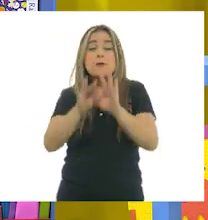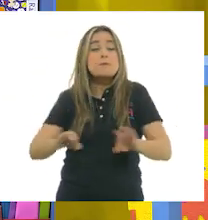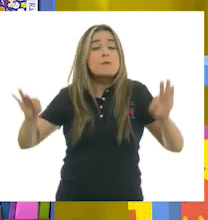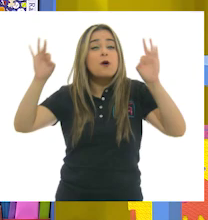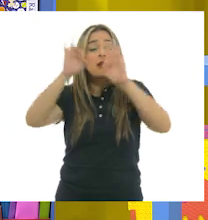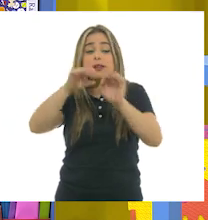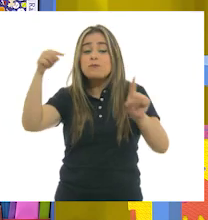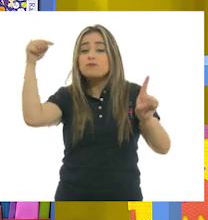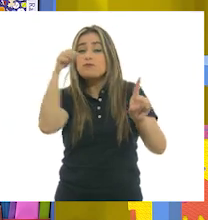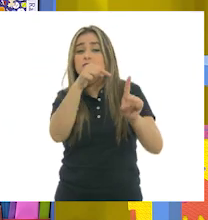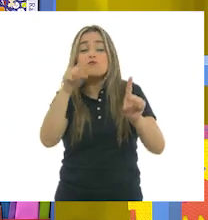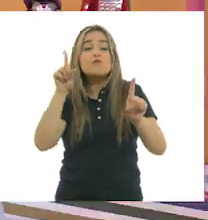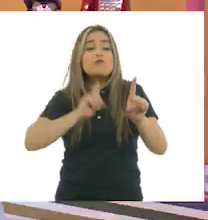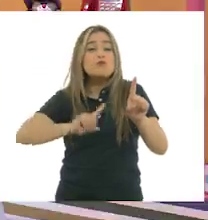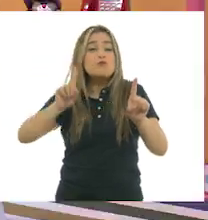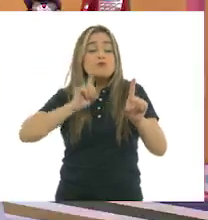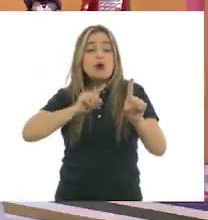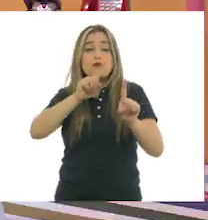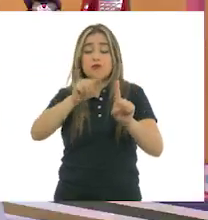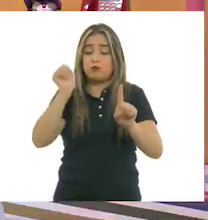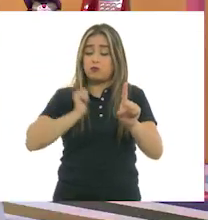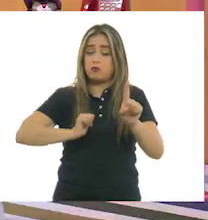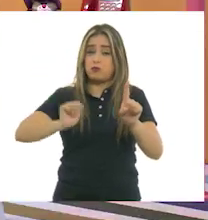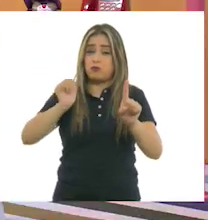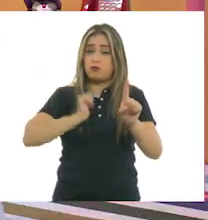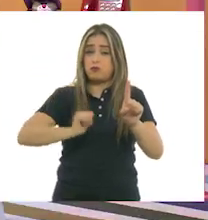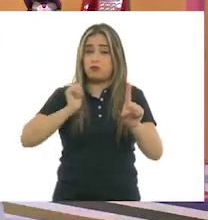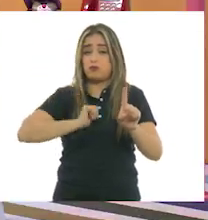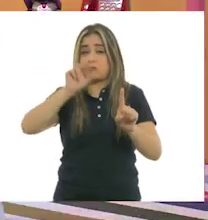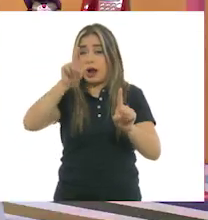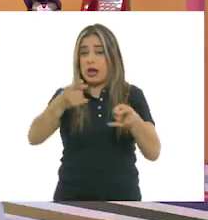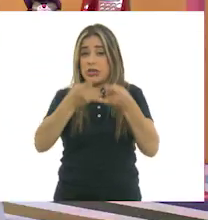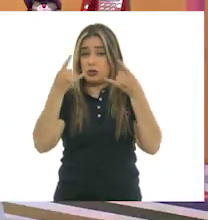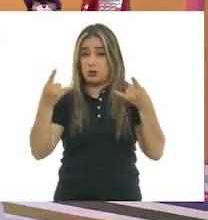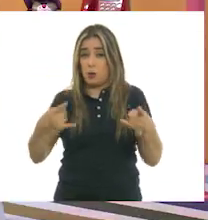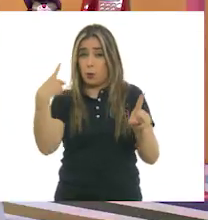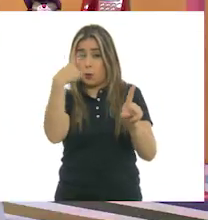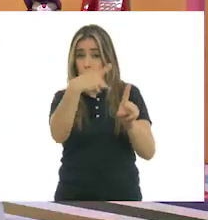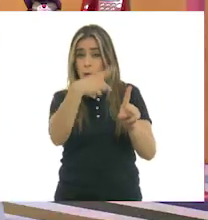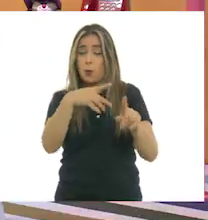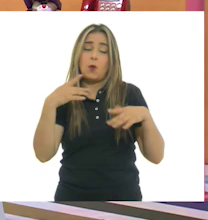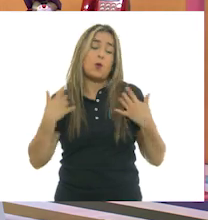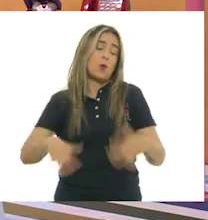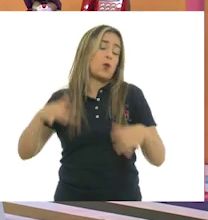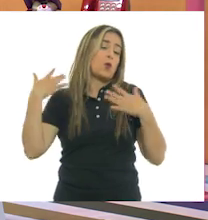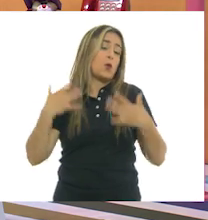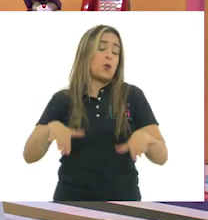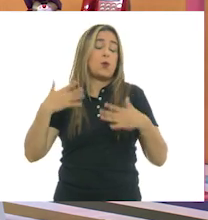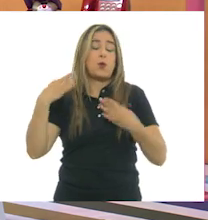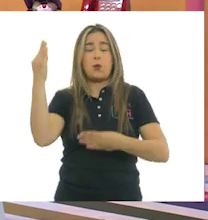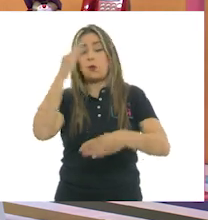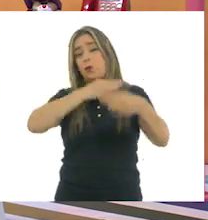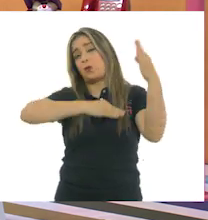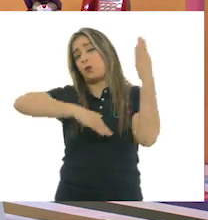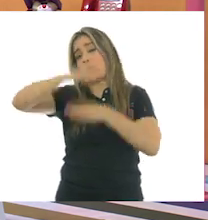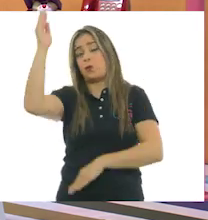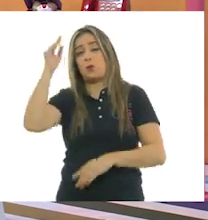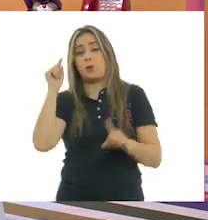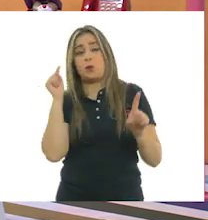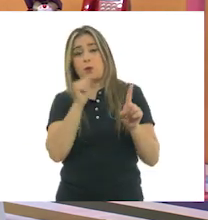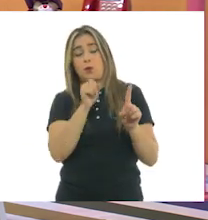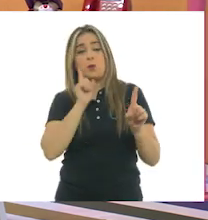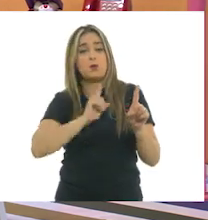hizo historia. Y hoy, 8 de marzo, quisiera